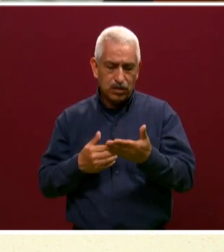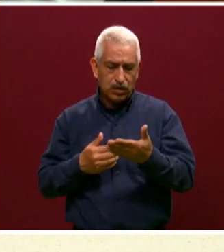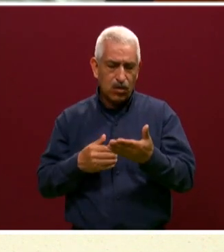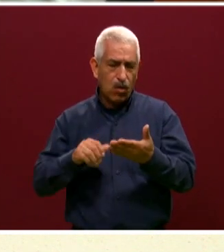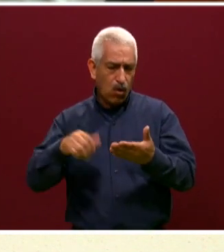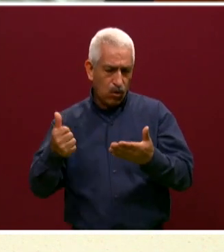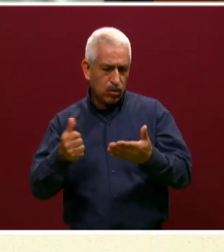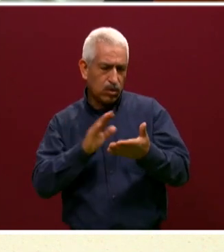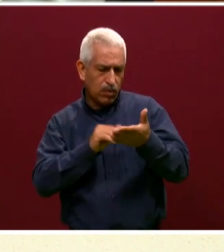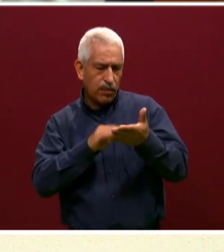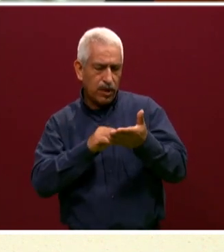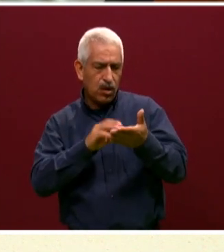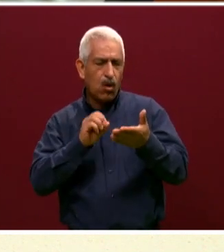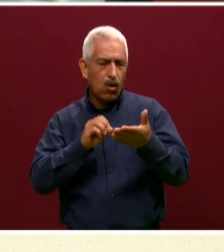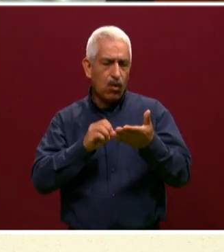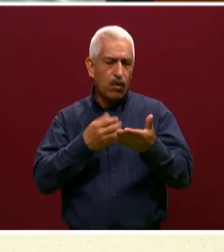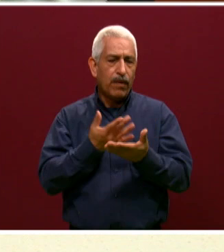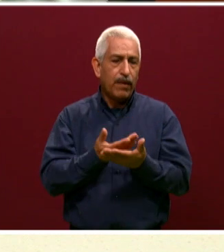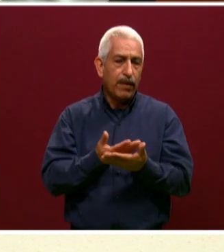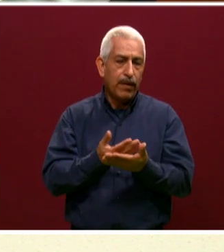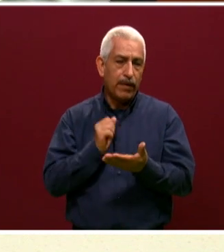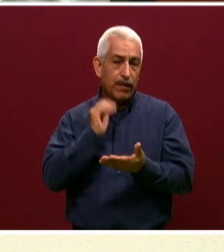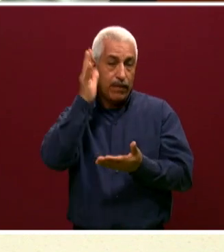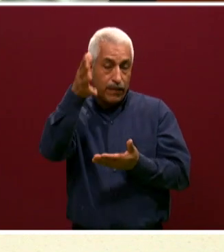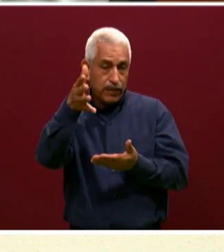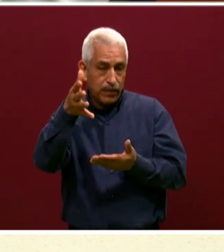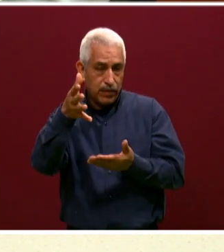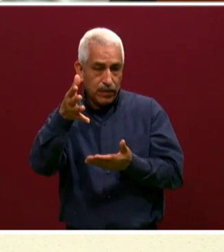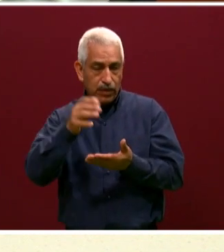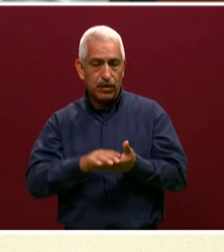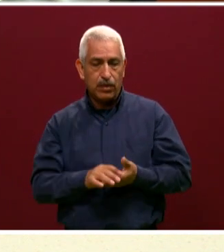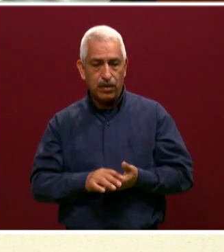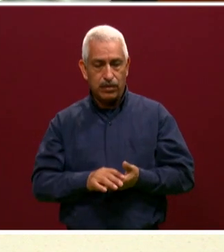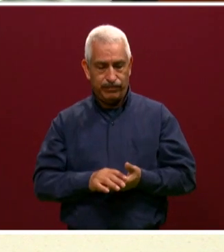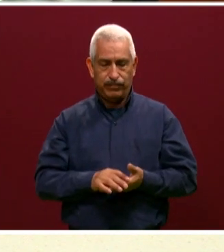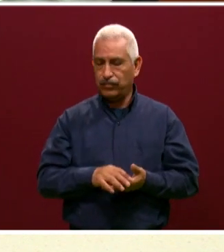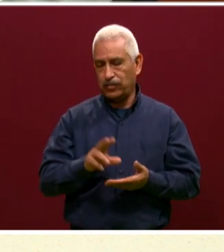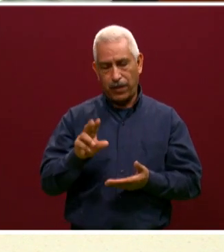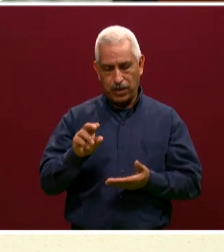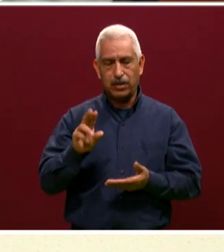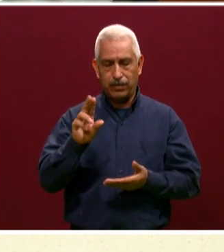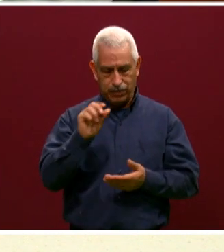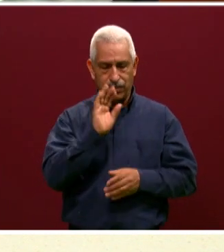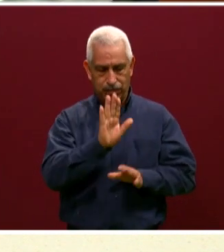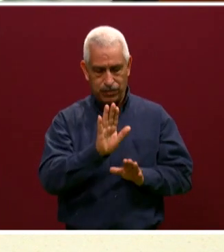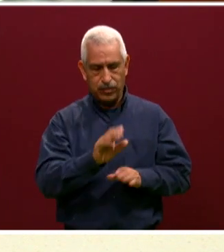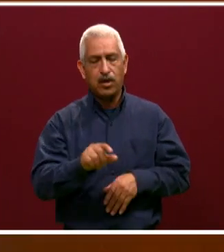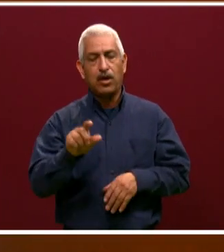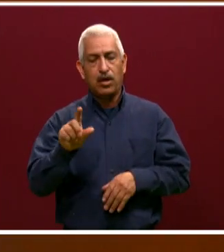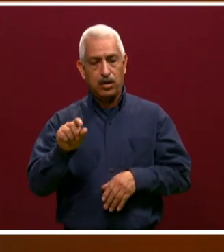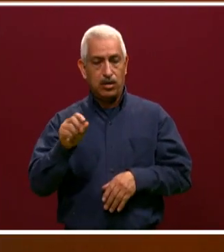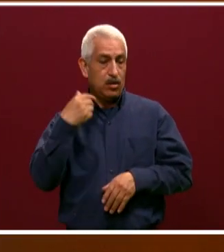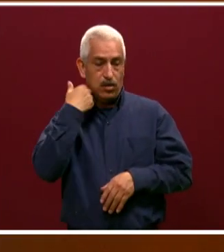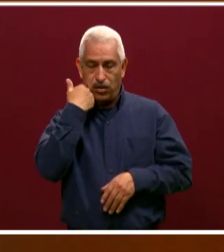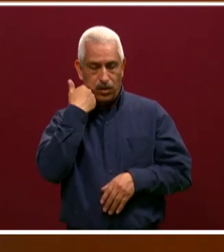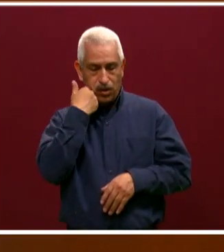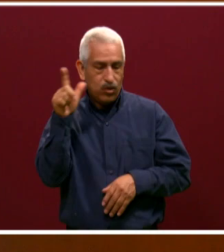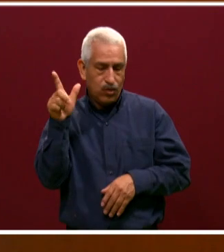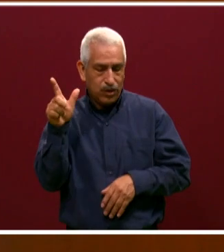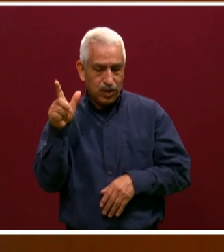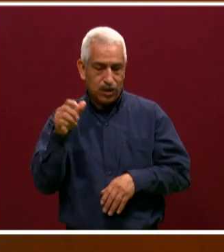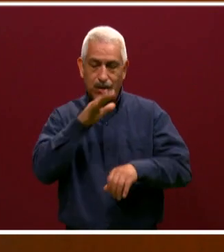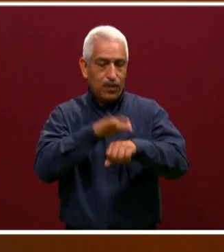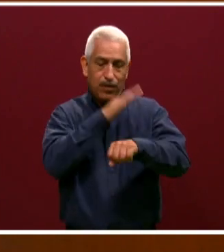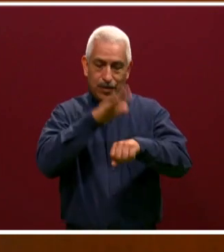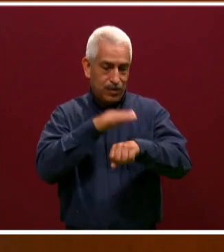Bueno, perdón, hay que hacer una aclaración. No queremos con calificaciones ni promedio, porque estamos conscientes que todavía no termina el ciclo escolar.